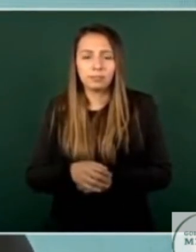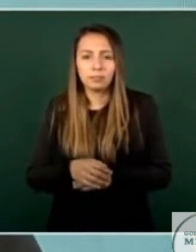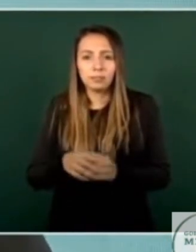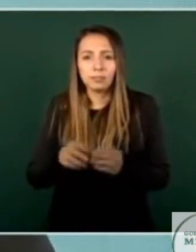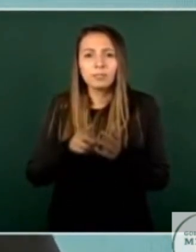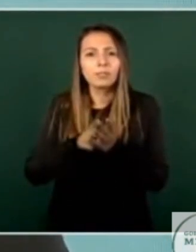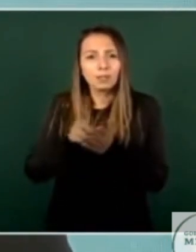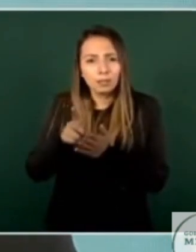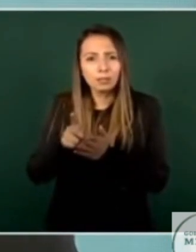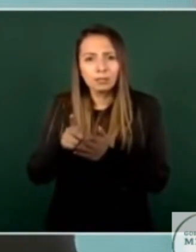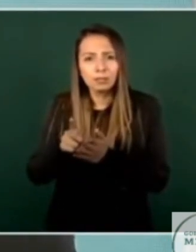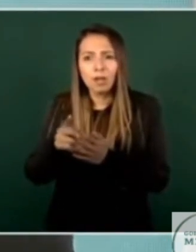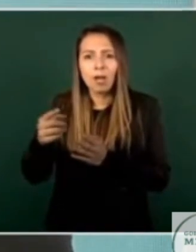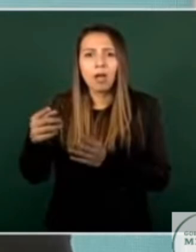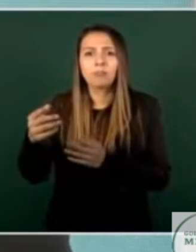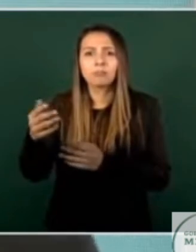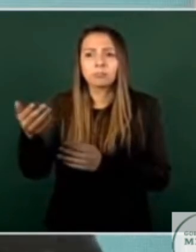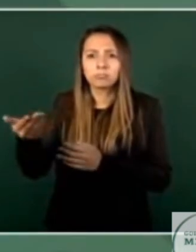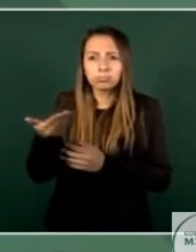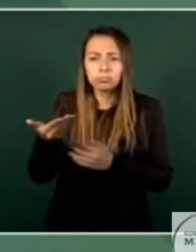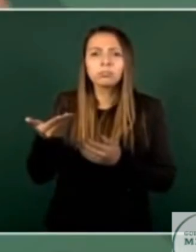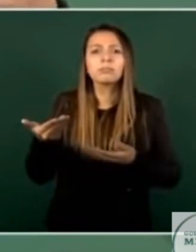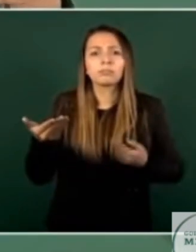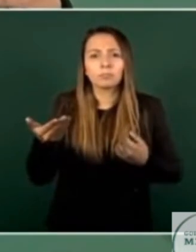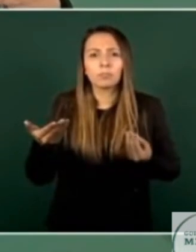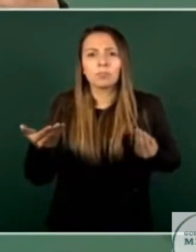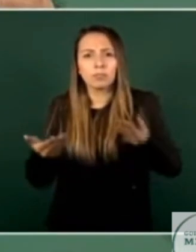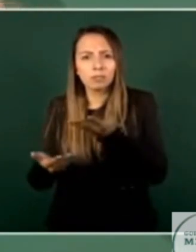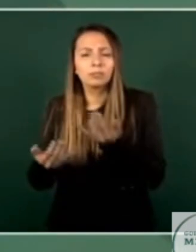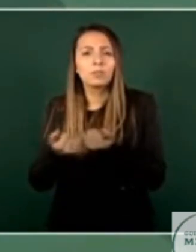de réplica porque hay un poder